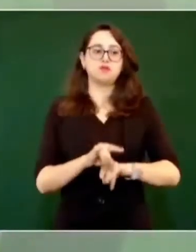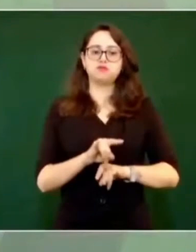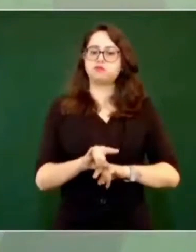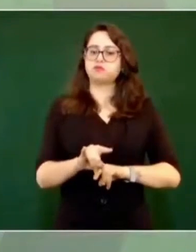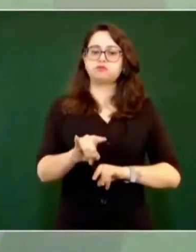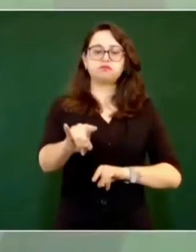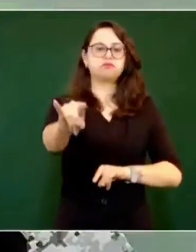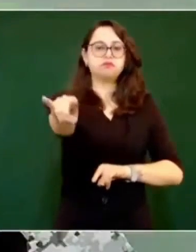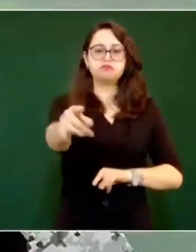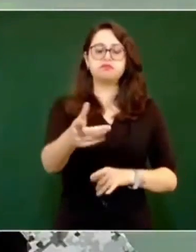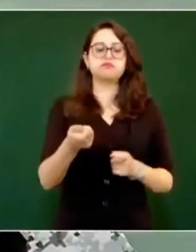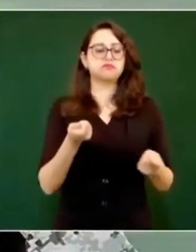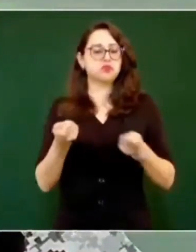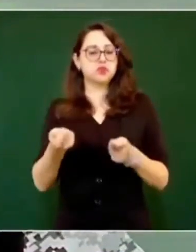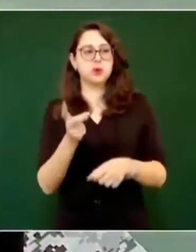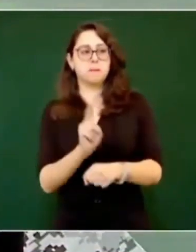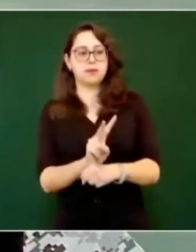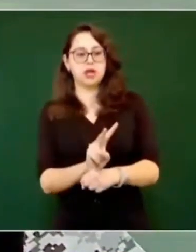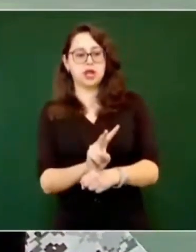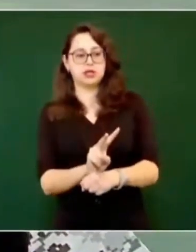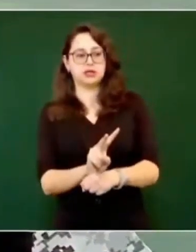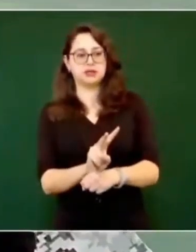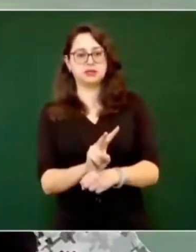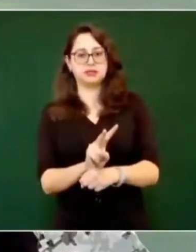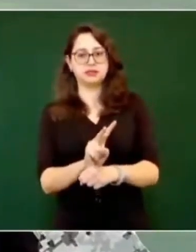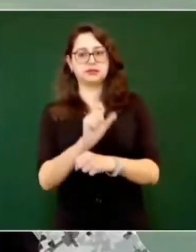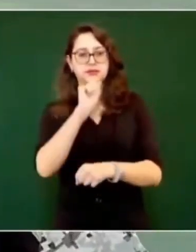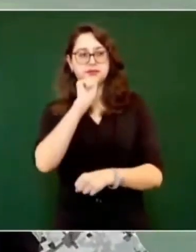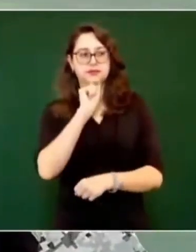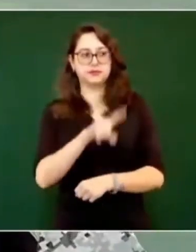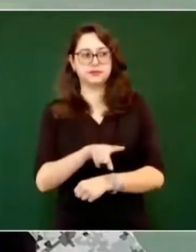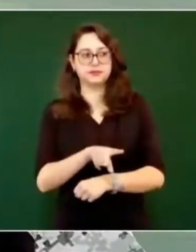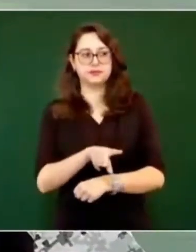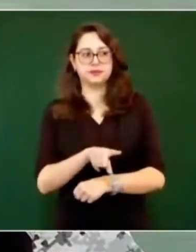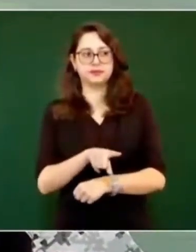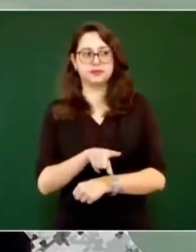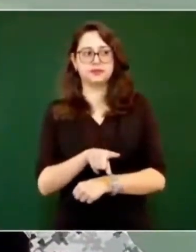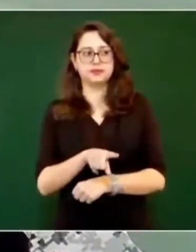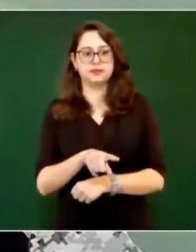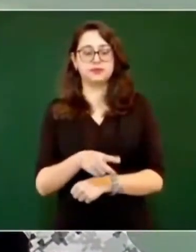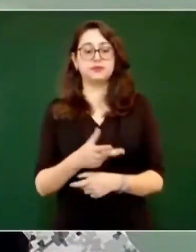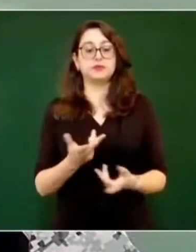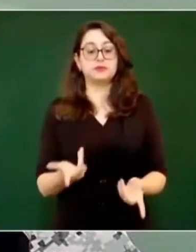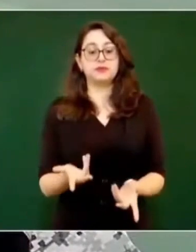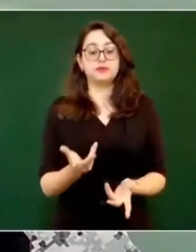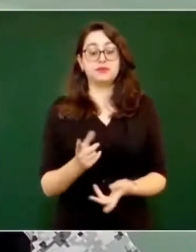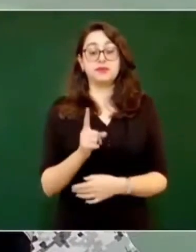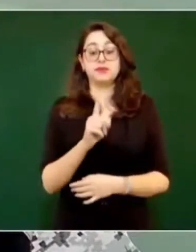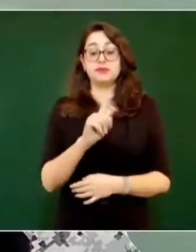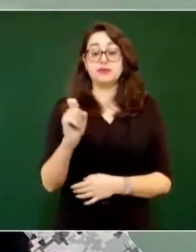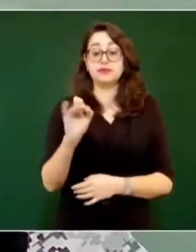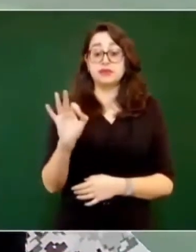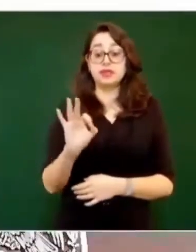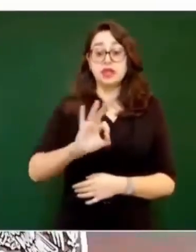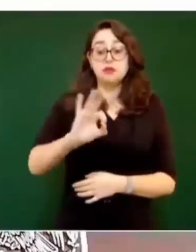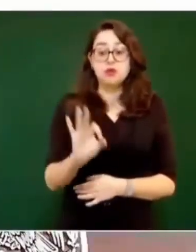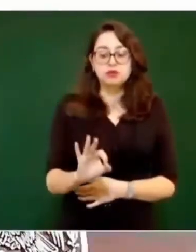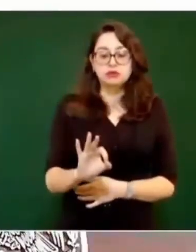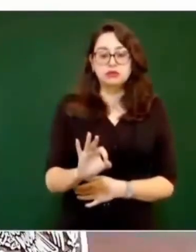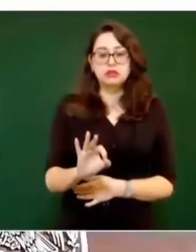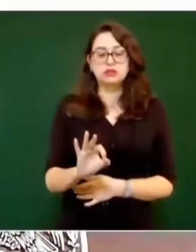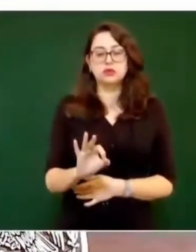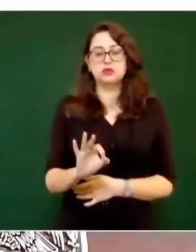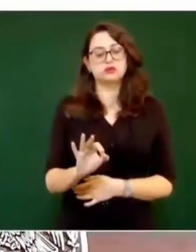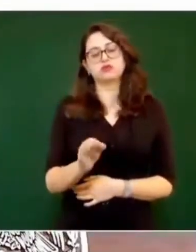situación en la México-Puebla. Decir que al 100 por ciento sería erróneo, pero hemos avanzado mucho. En